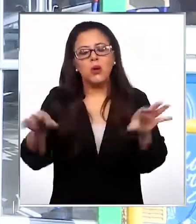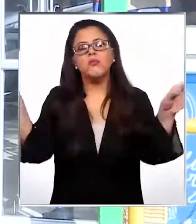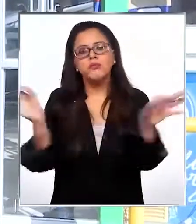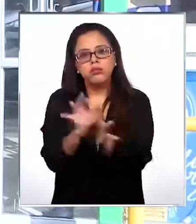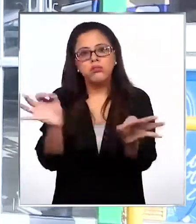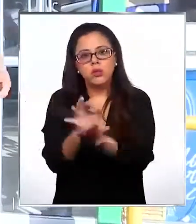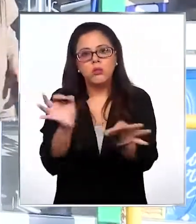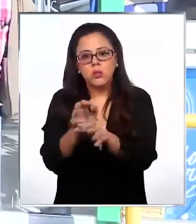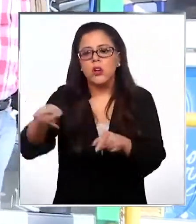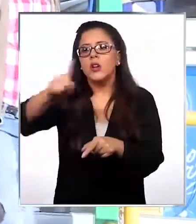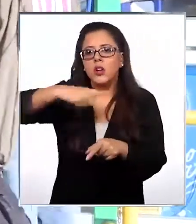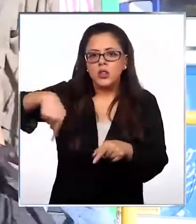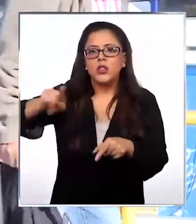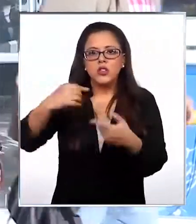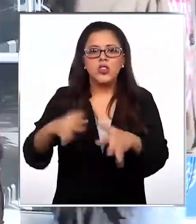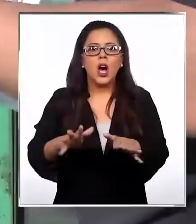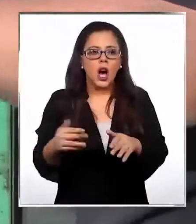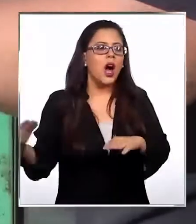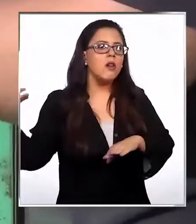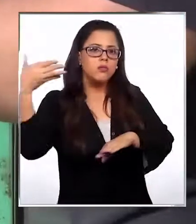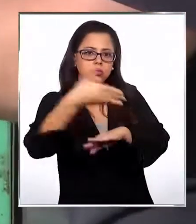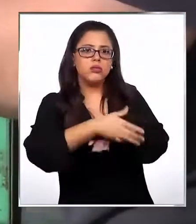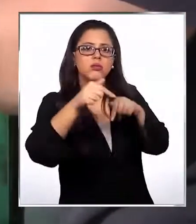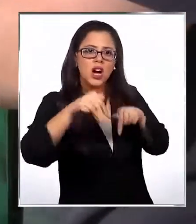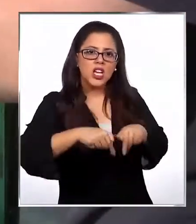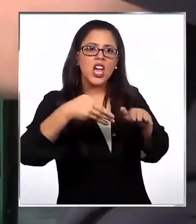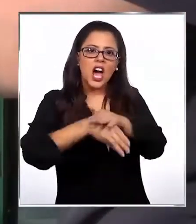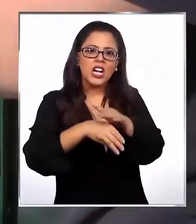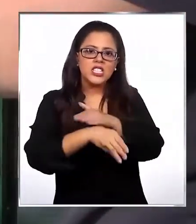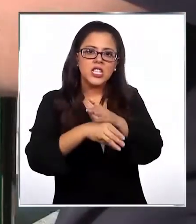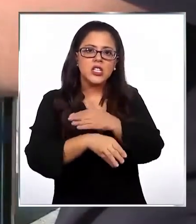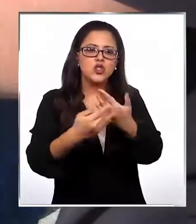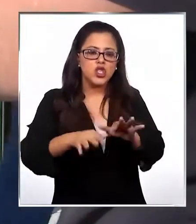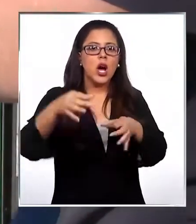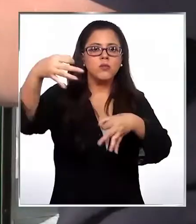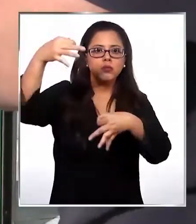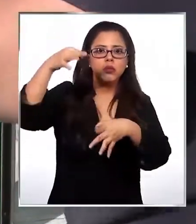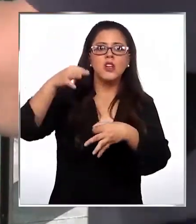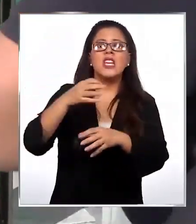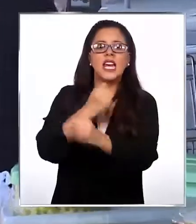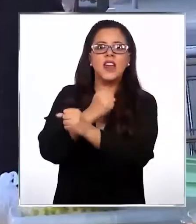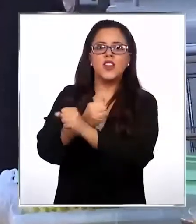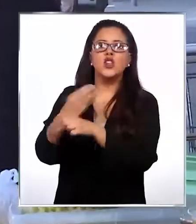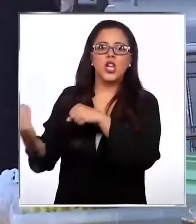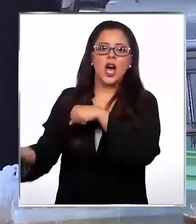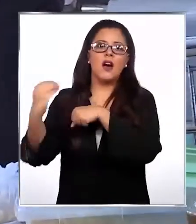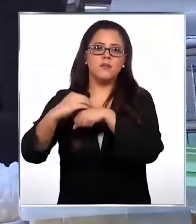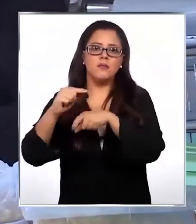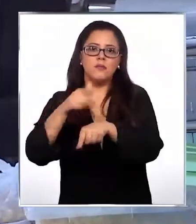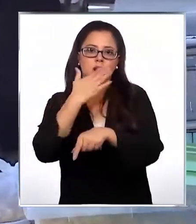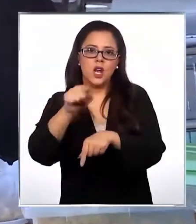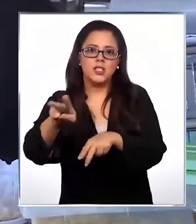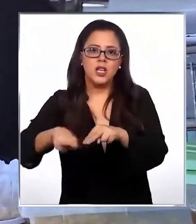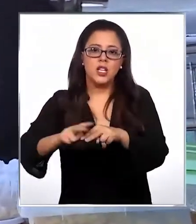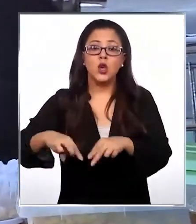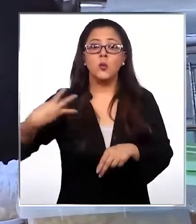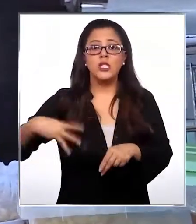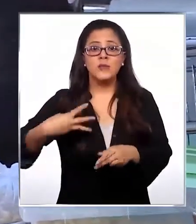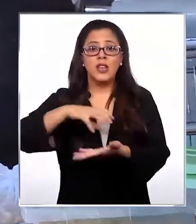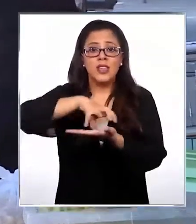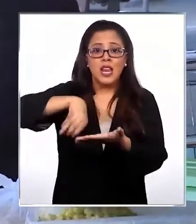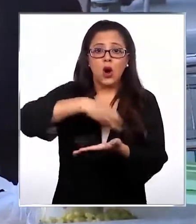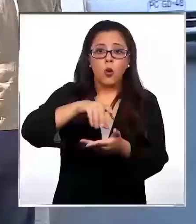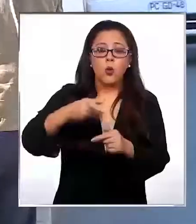les explicó y rápidamente sacaban los permisos aquí mismo. Tuvieron acceso a eso. Incluso Carabineros nos aconsejó que hicieramos eso. El municipio de Chanco